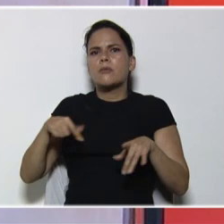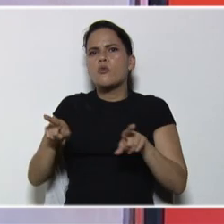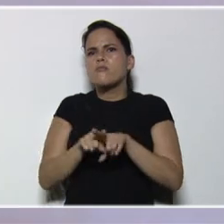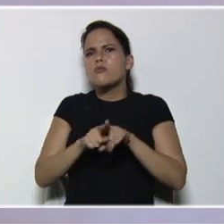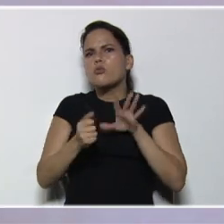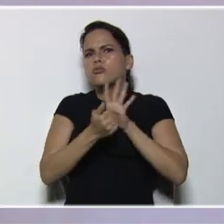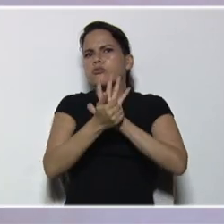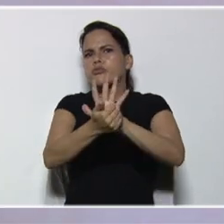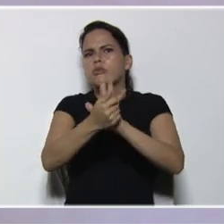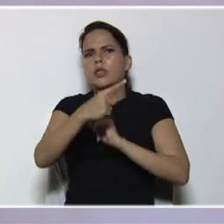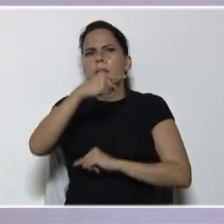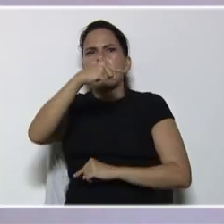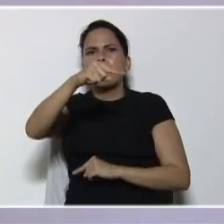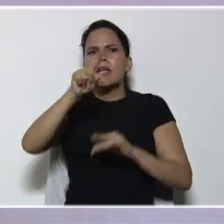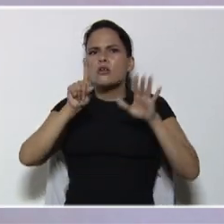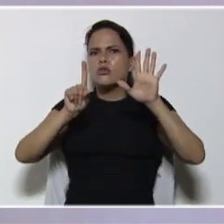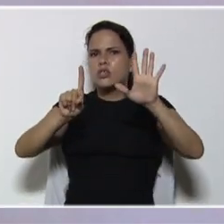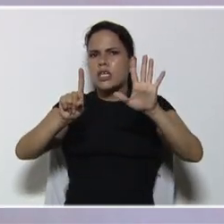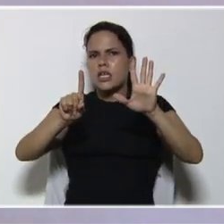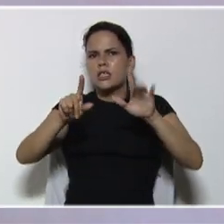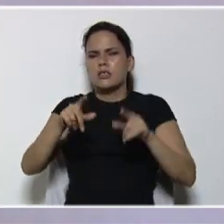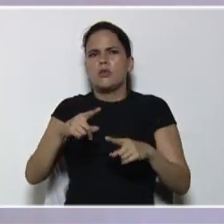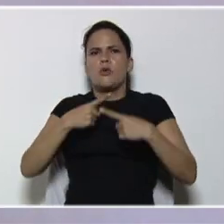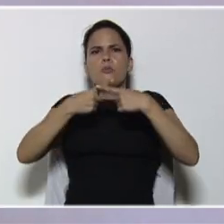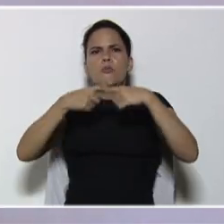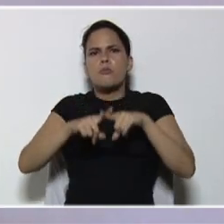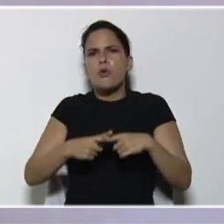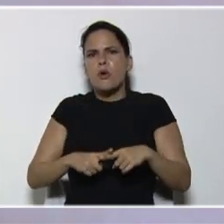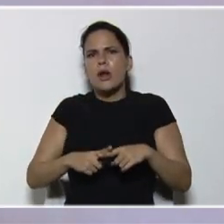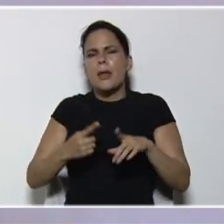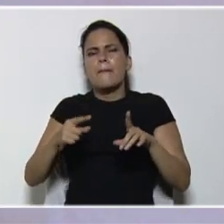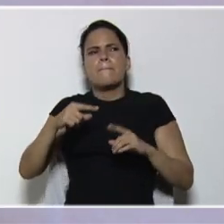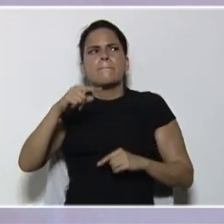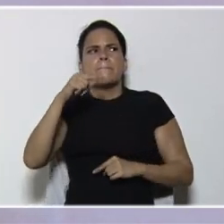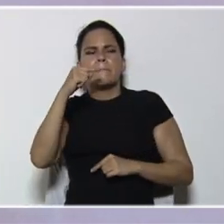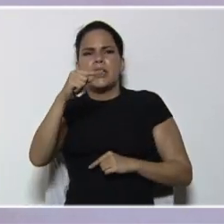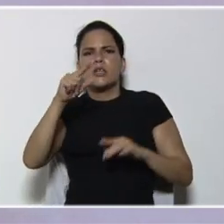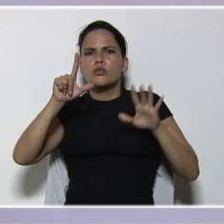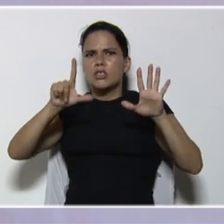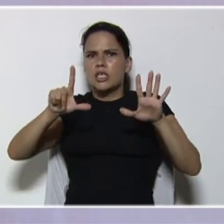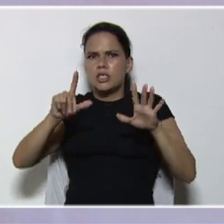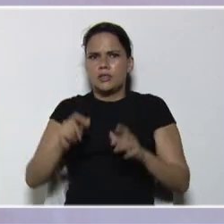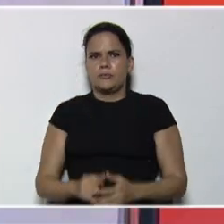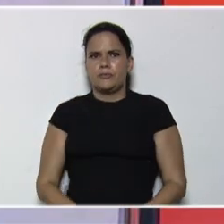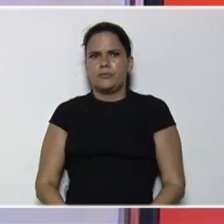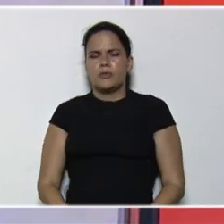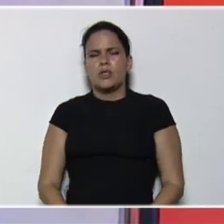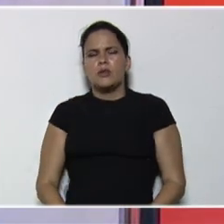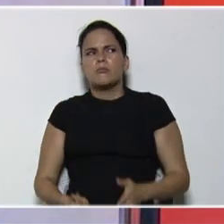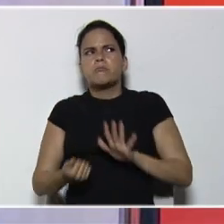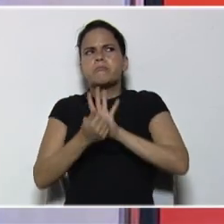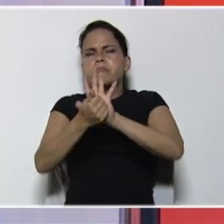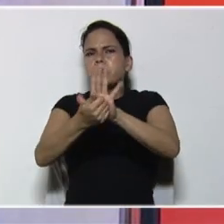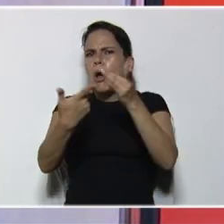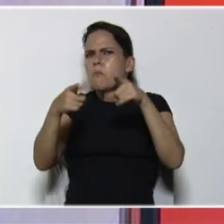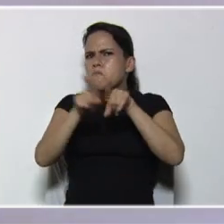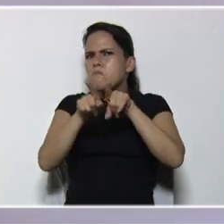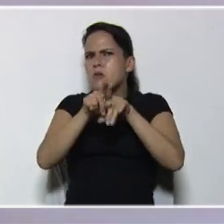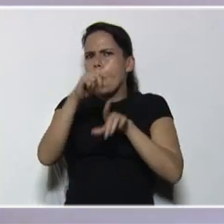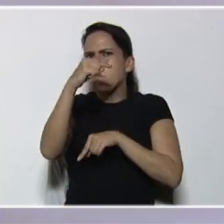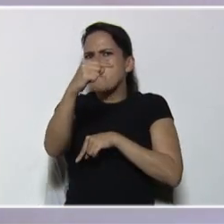por menos 7. Como tenemos cantidades del mismo signo, nos da una